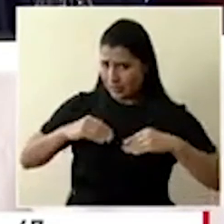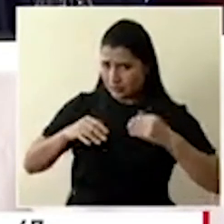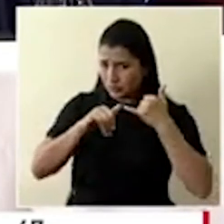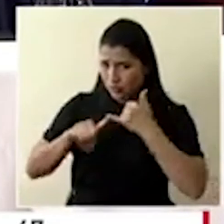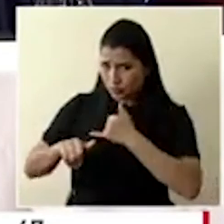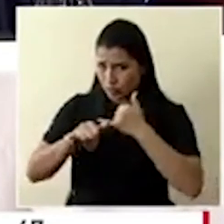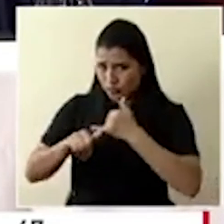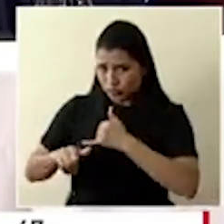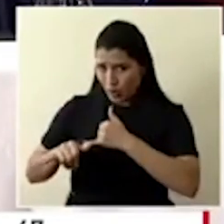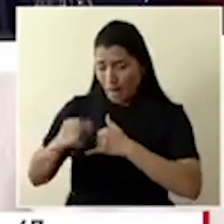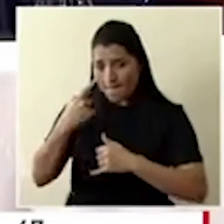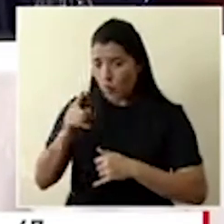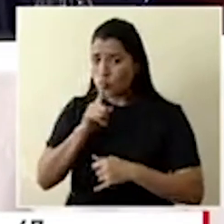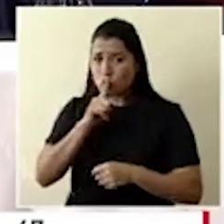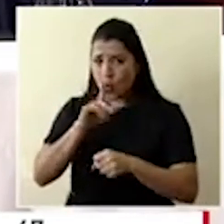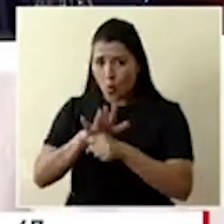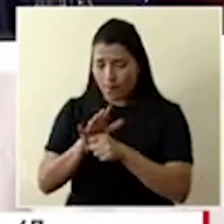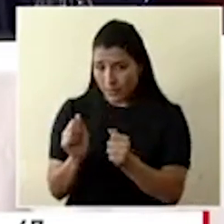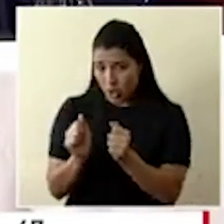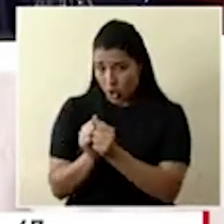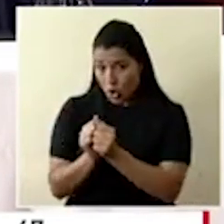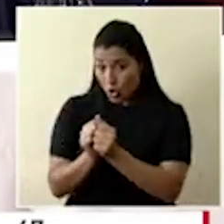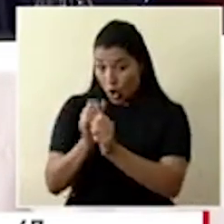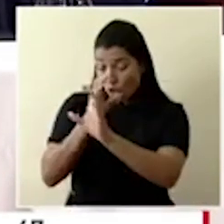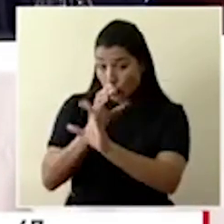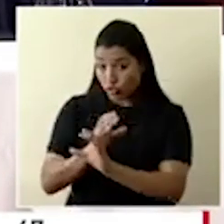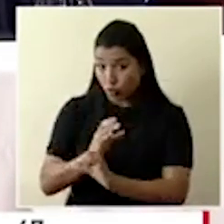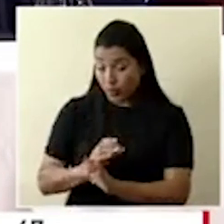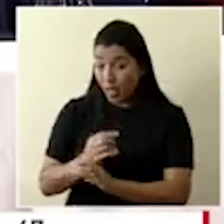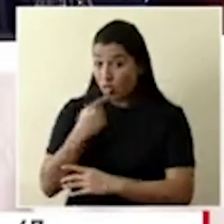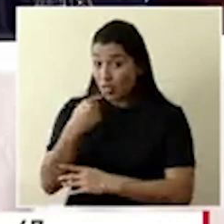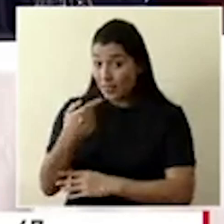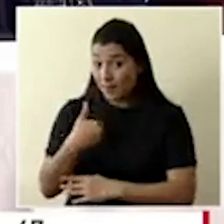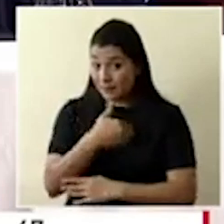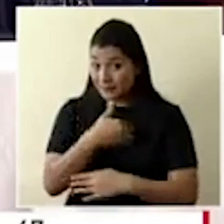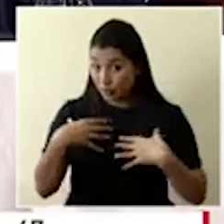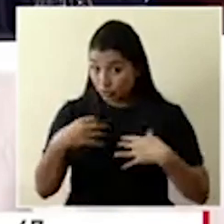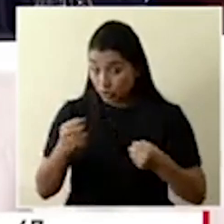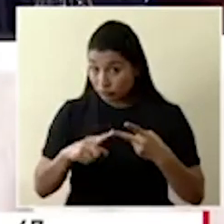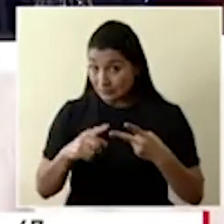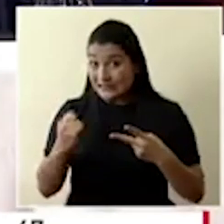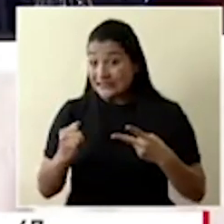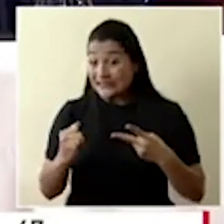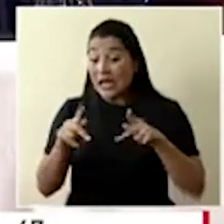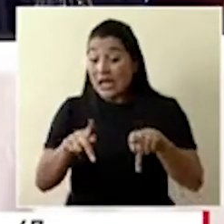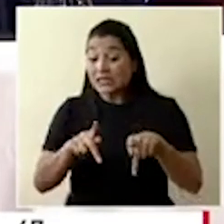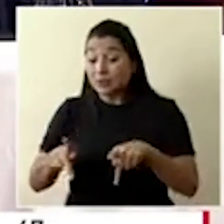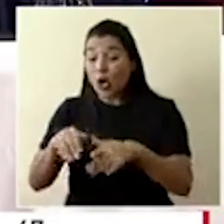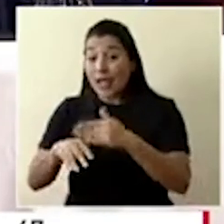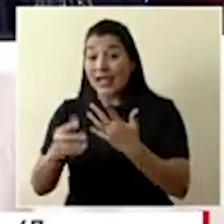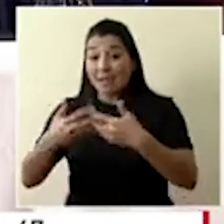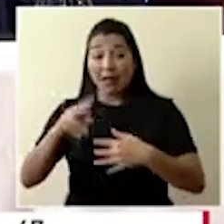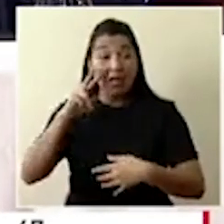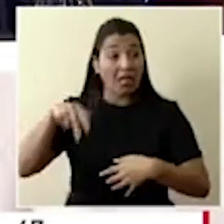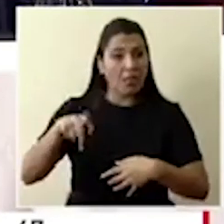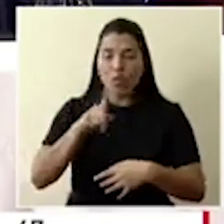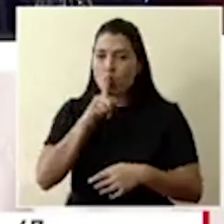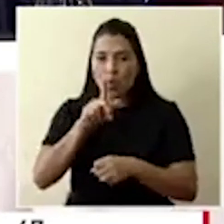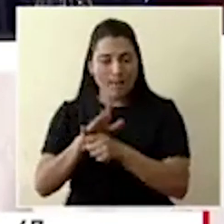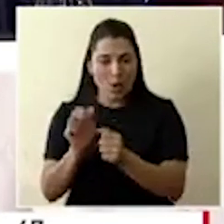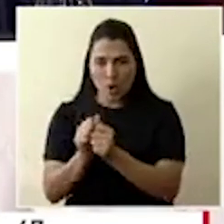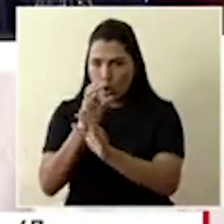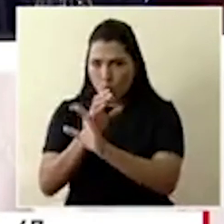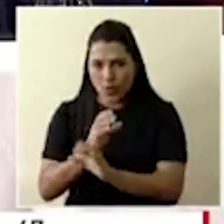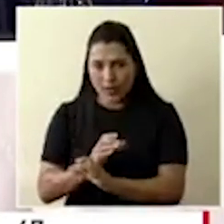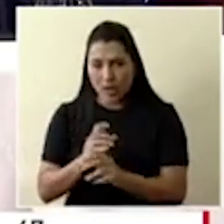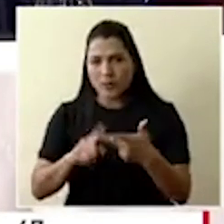¿Habrá una investigación para determinar si se incumplieron los lineamientos que se habían emitido, a qué se exponen las empresas independientemente de su tipo